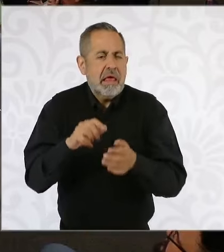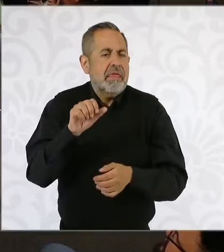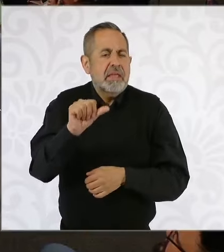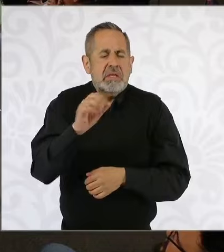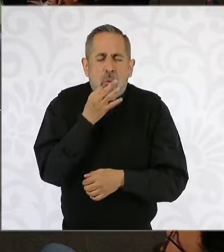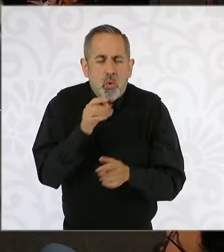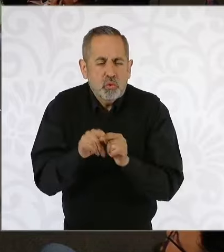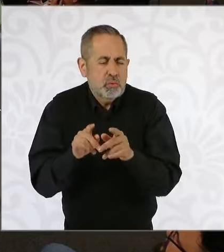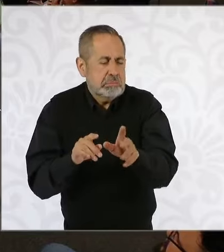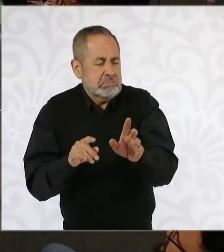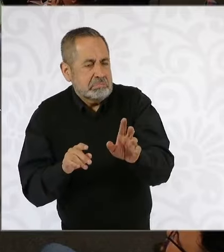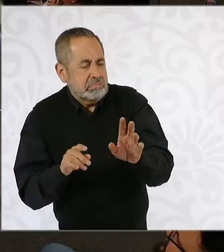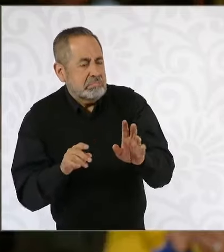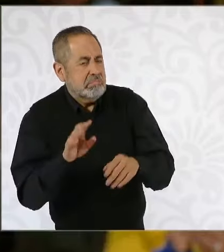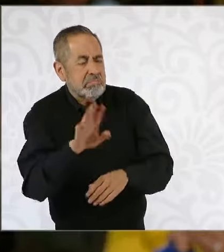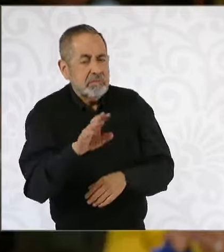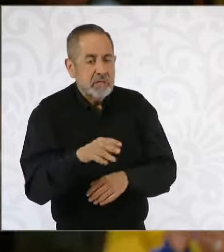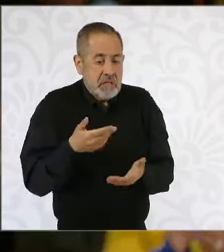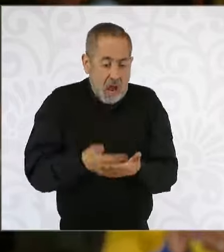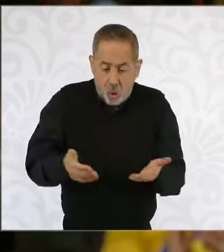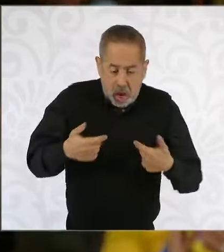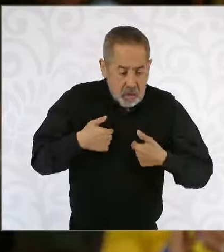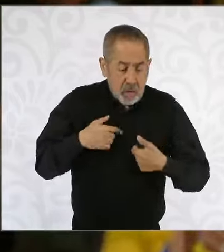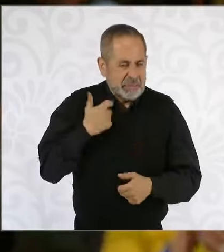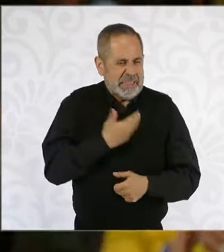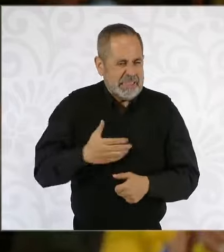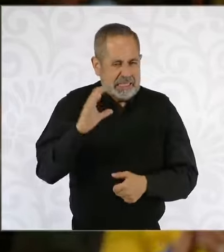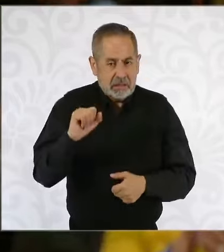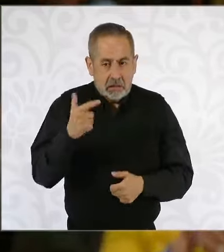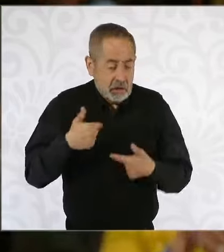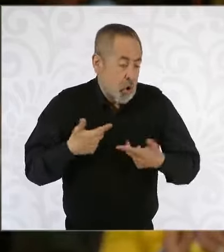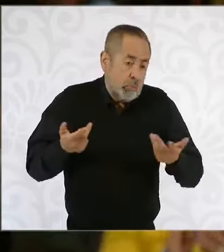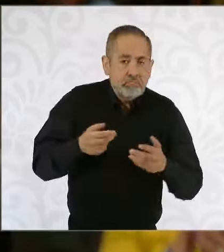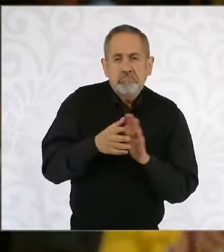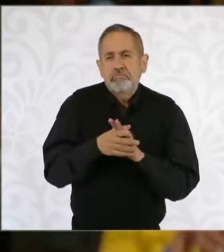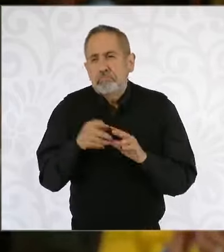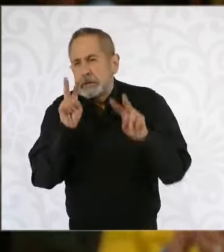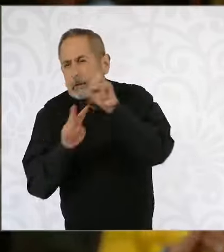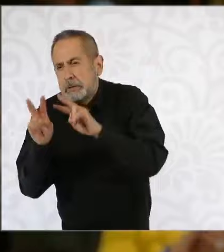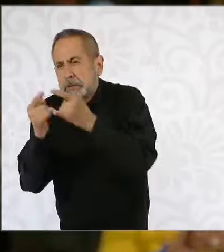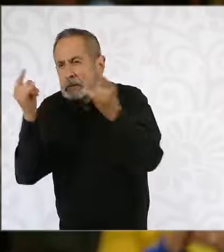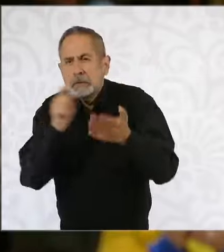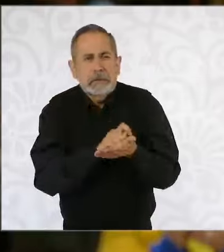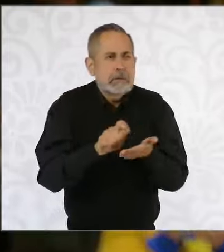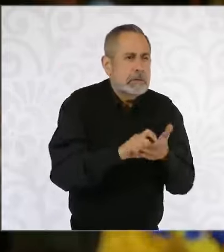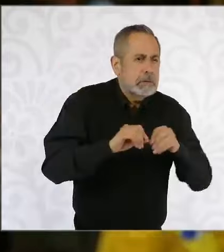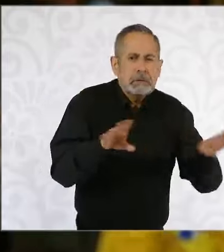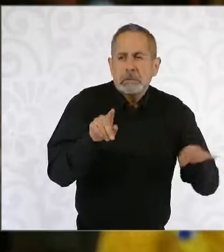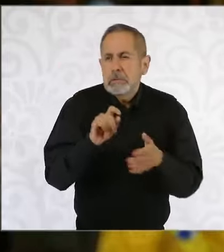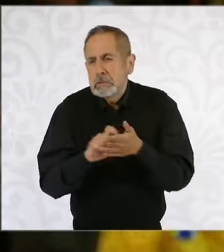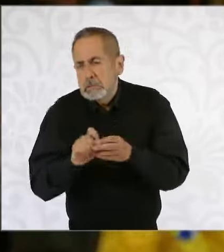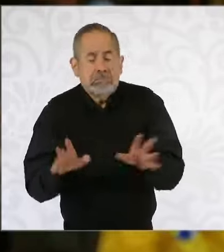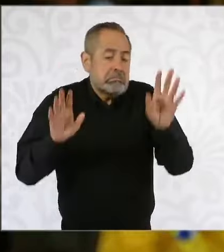segundos, y dice que ahora sólo se dedica a ser analista de los eventos históricos. vi una nota ahora que lo recuerdo.